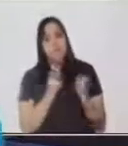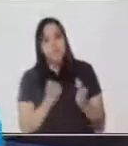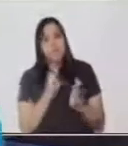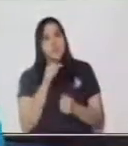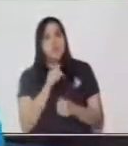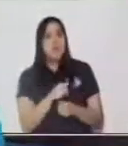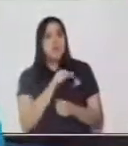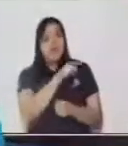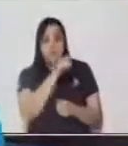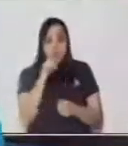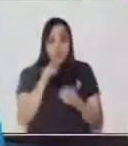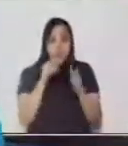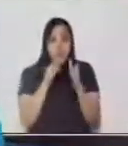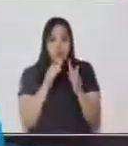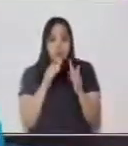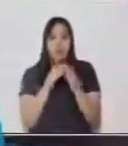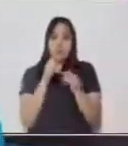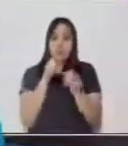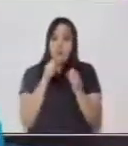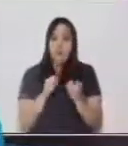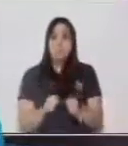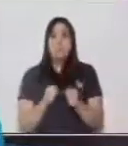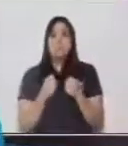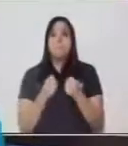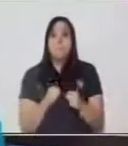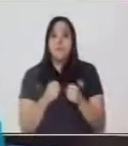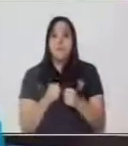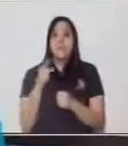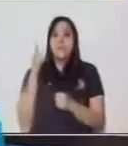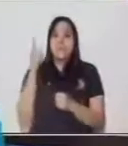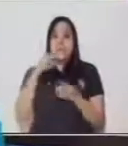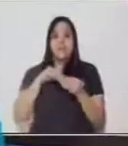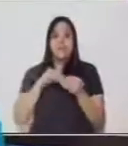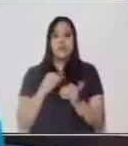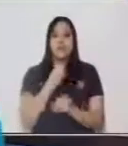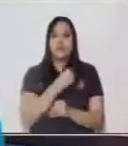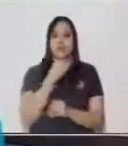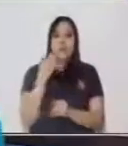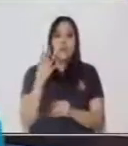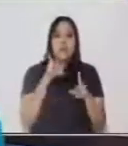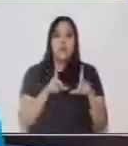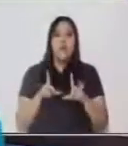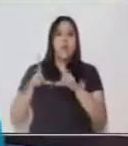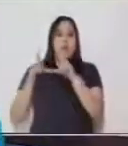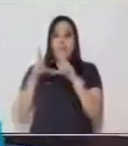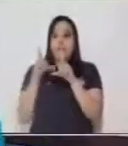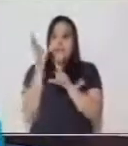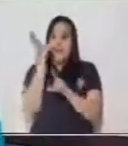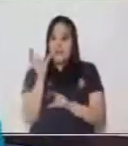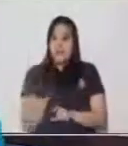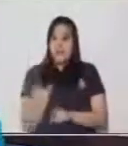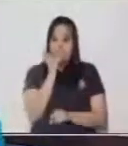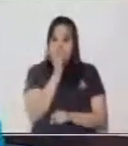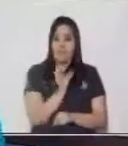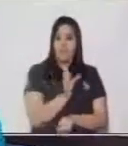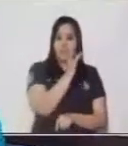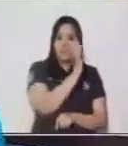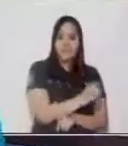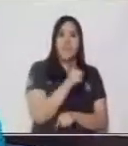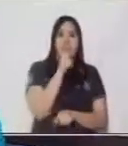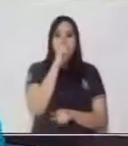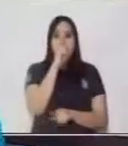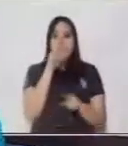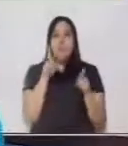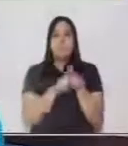que en casa tú elabores los siguientes números. En una tabla de posiciones. Vas a elaborar